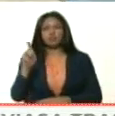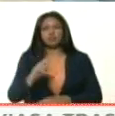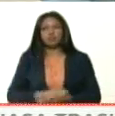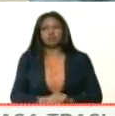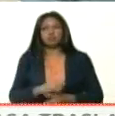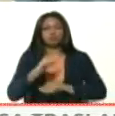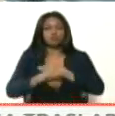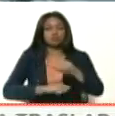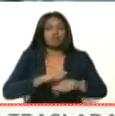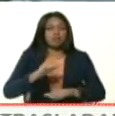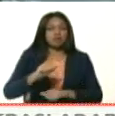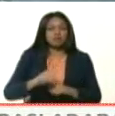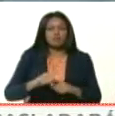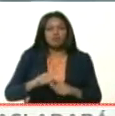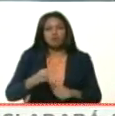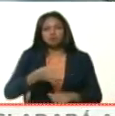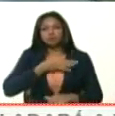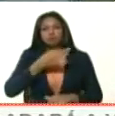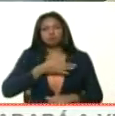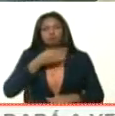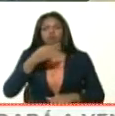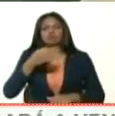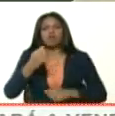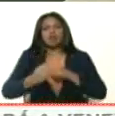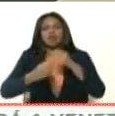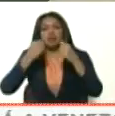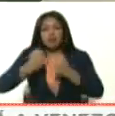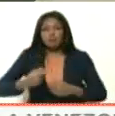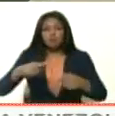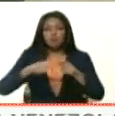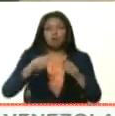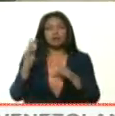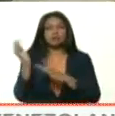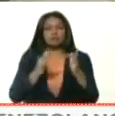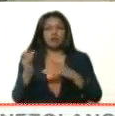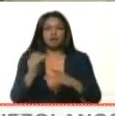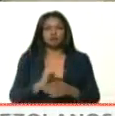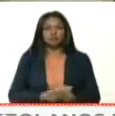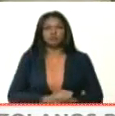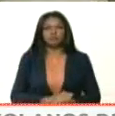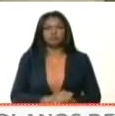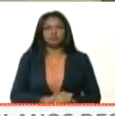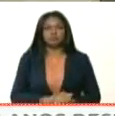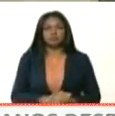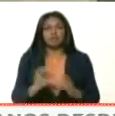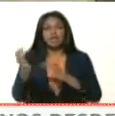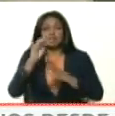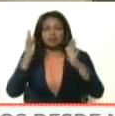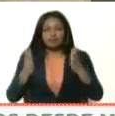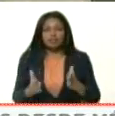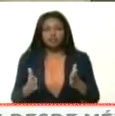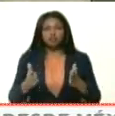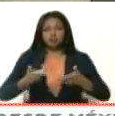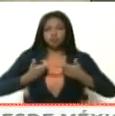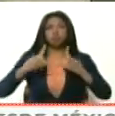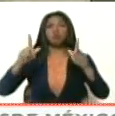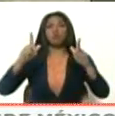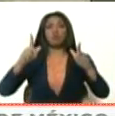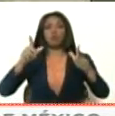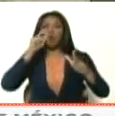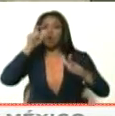un socialismo cristiano. En los valores de Cristo, el de las catacumbas, el Cristo redentor, el Cristo liberador. Señor,